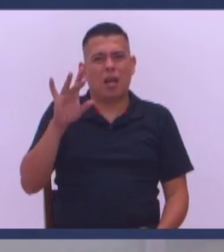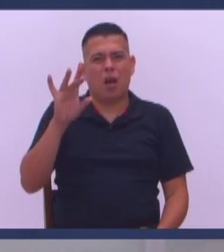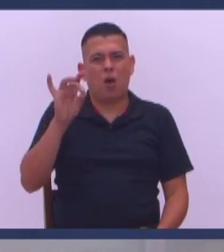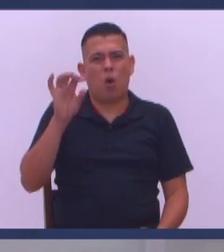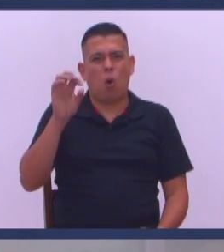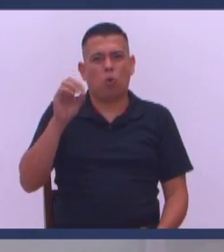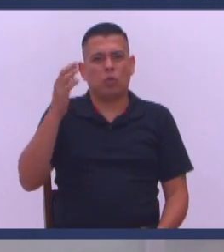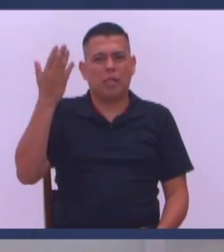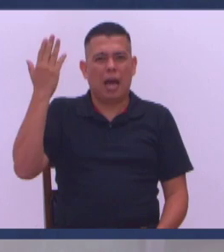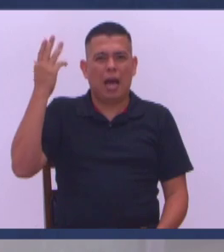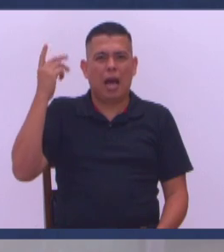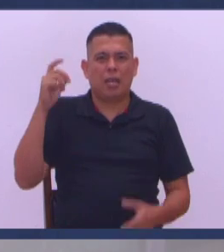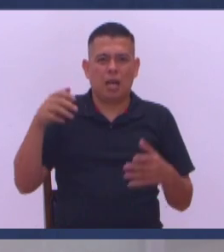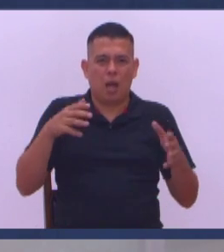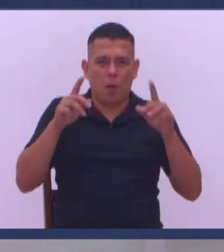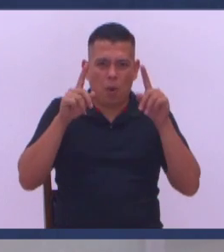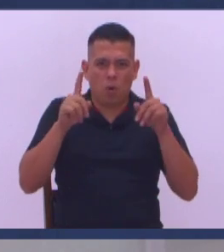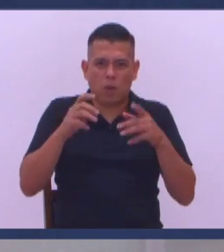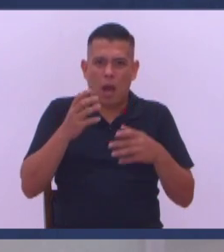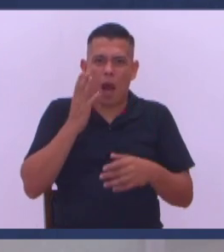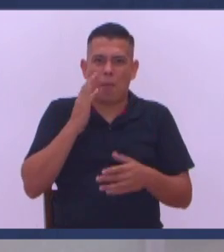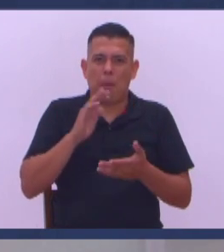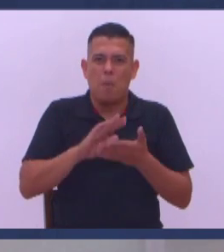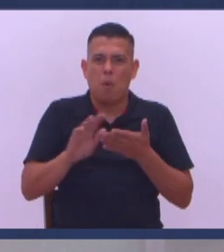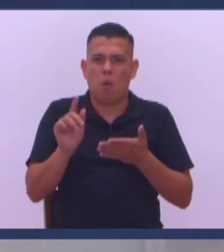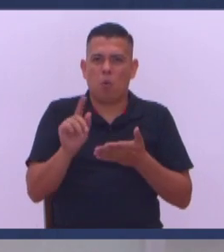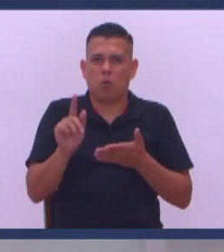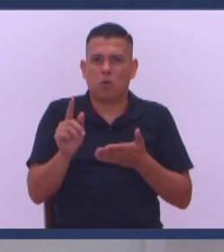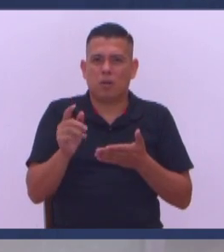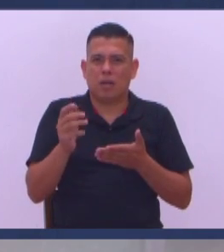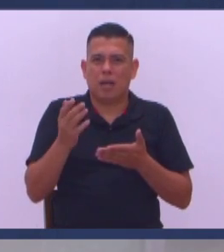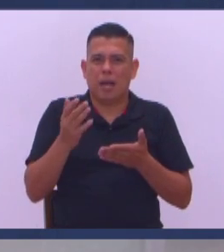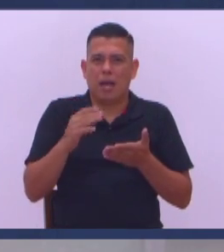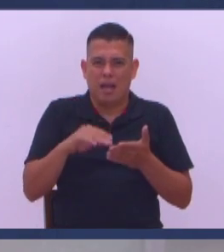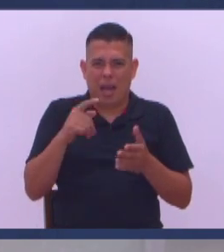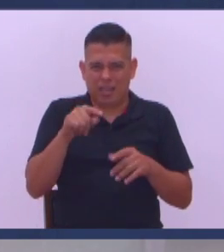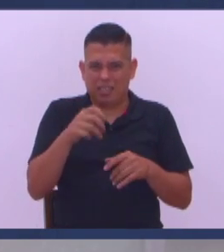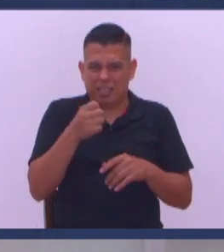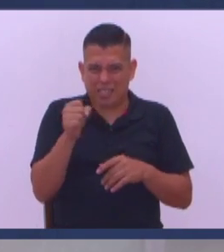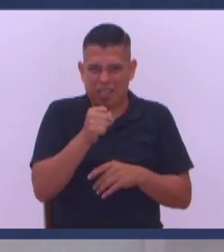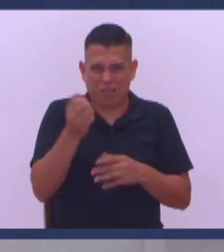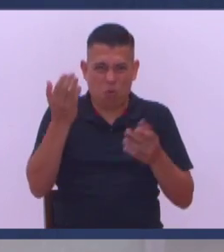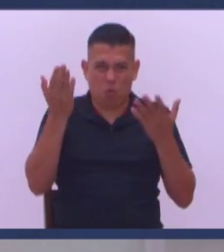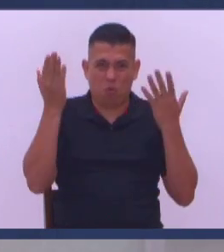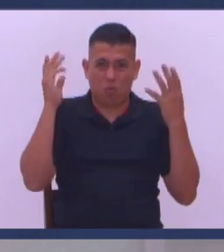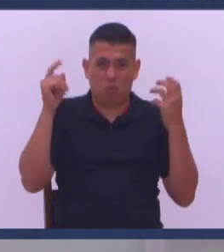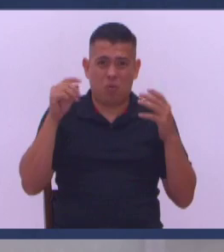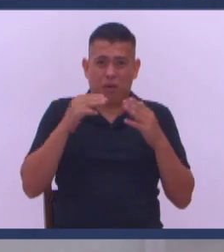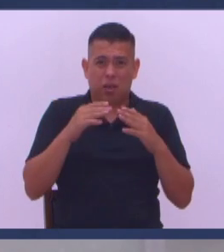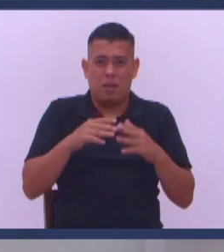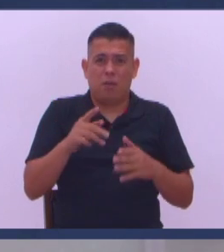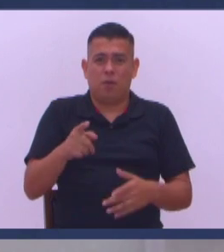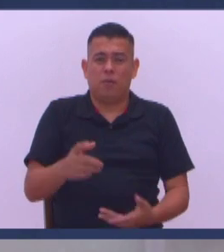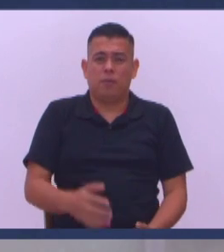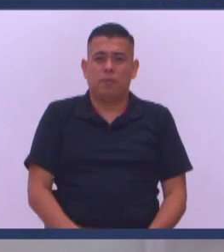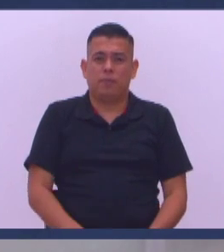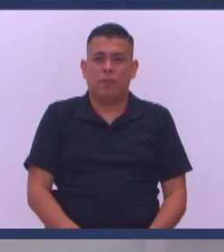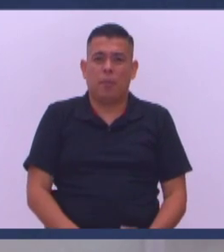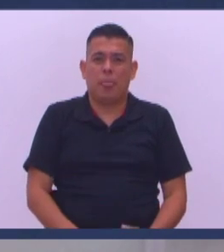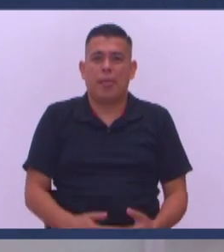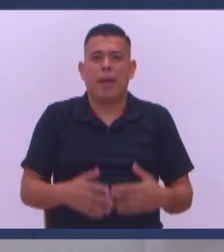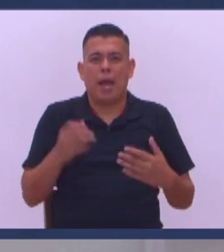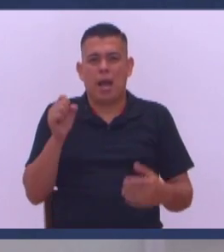camino al infierno Ja ja ja Mamá paga mi deuda Eso cantan Cantan la música De Ozzy Osbourne Cantan la música De Maiden Para los que lo conocieron